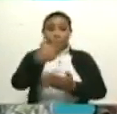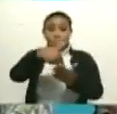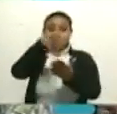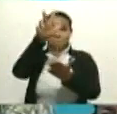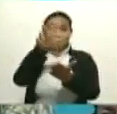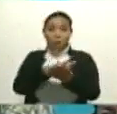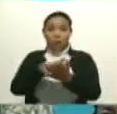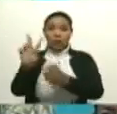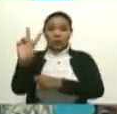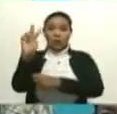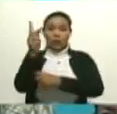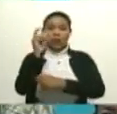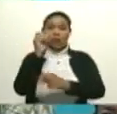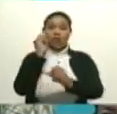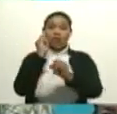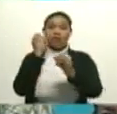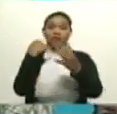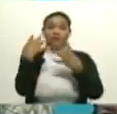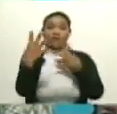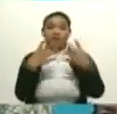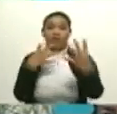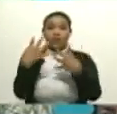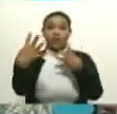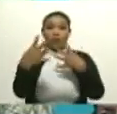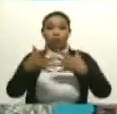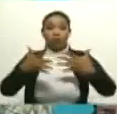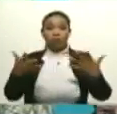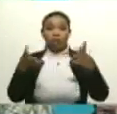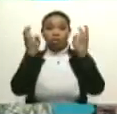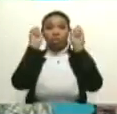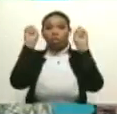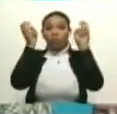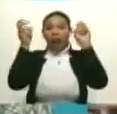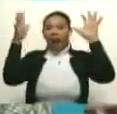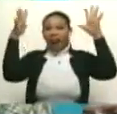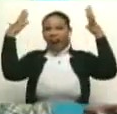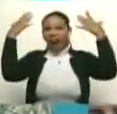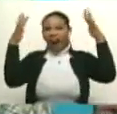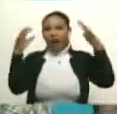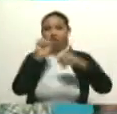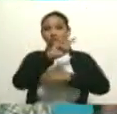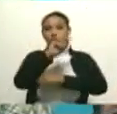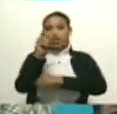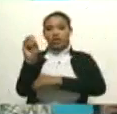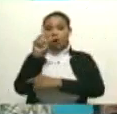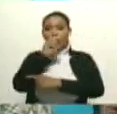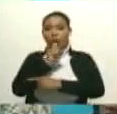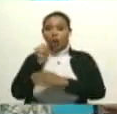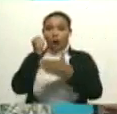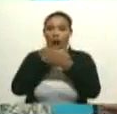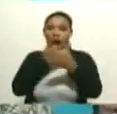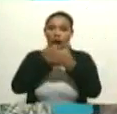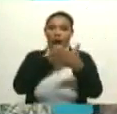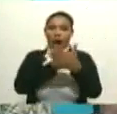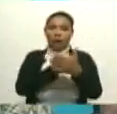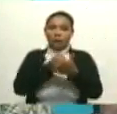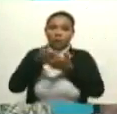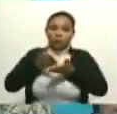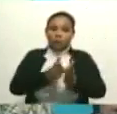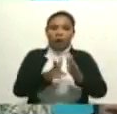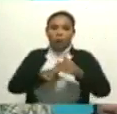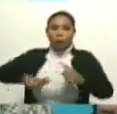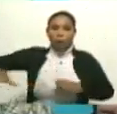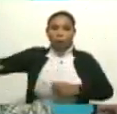este segundo festival en el marco de las celebraciones de los 200 años de la batalla naval del lago de Maracaibo.